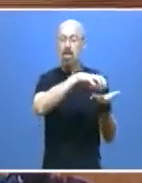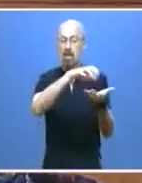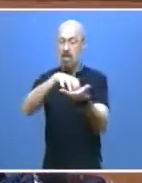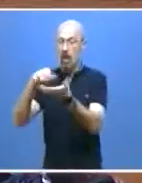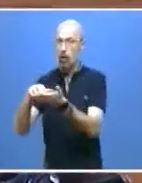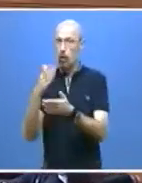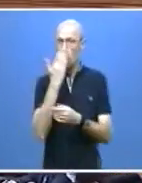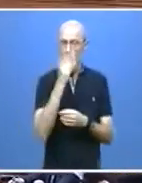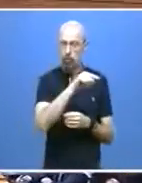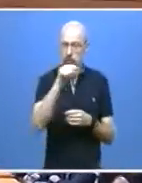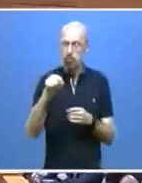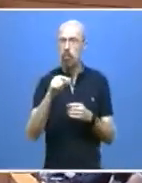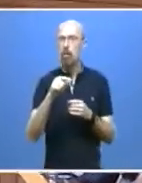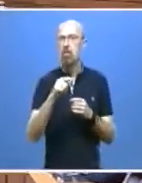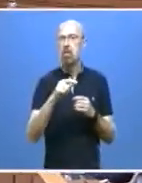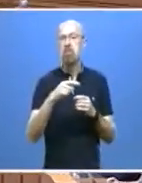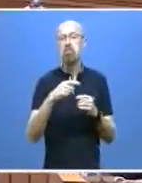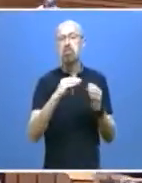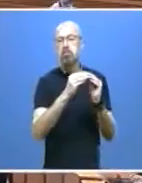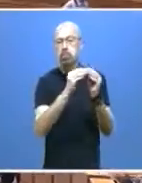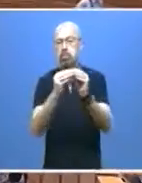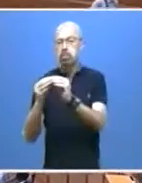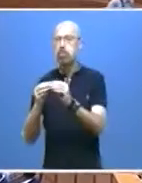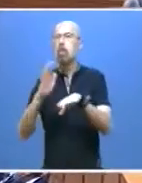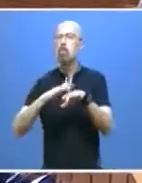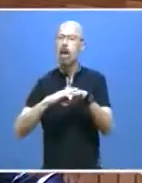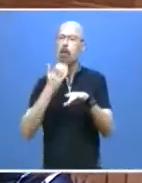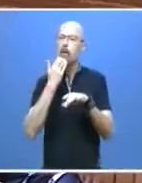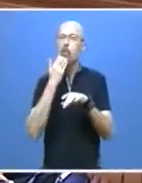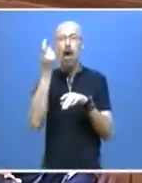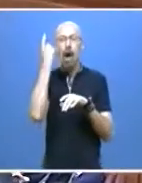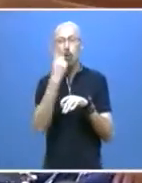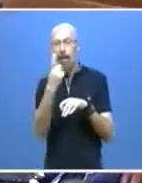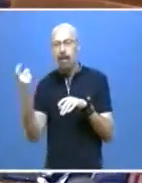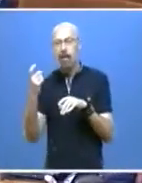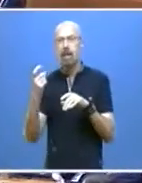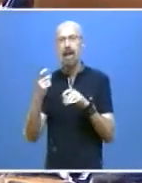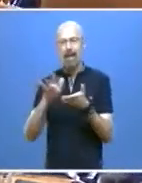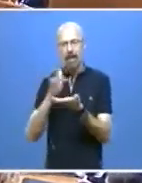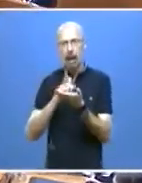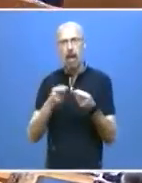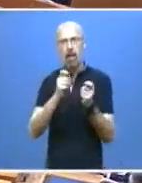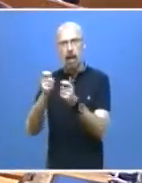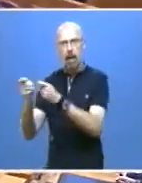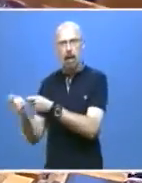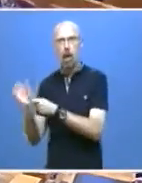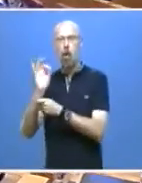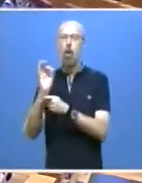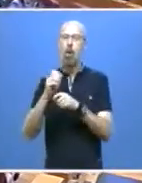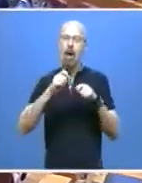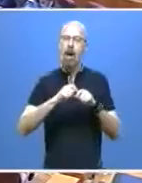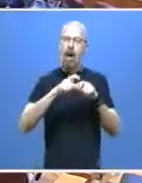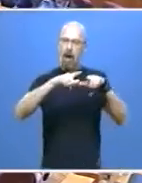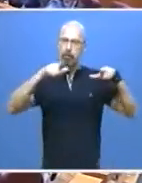dotación de dispositivos para alumnos que más lo necesiten, potenciaremos las aulas virtuales y la formación del